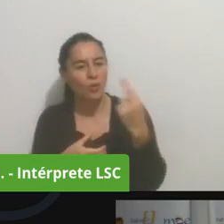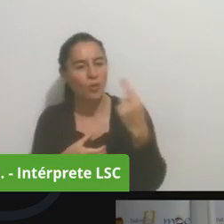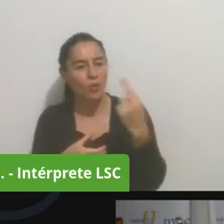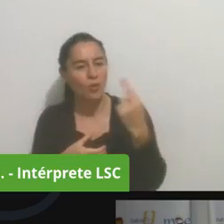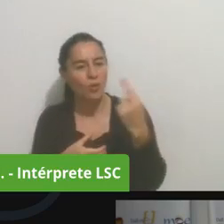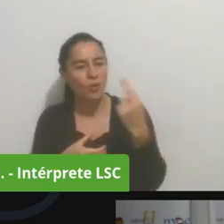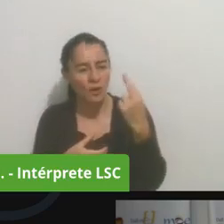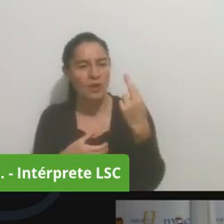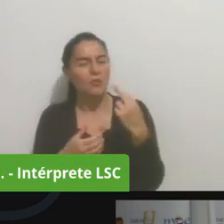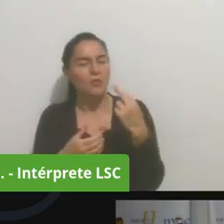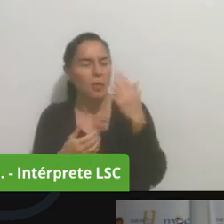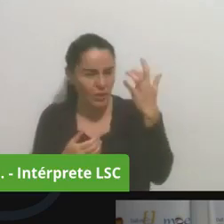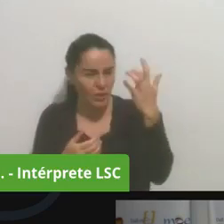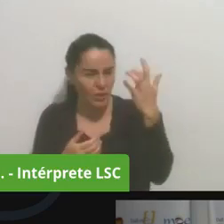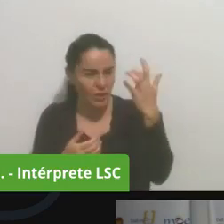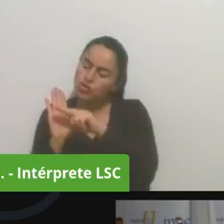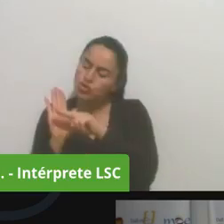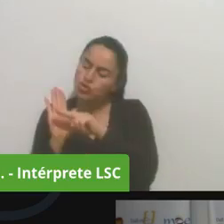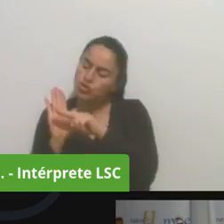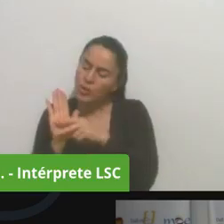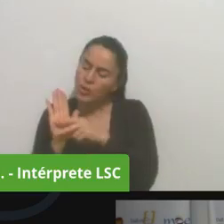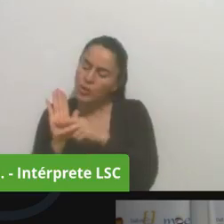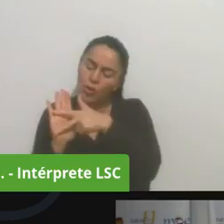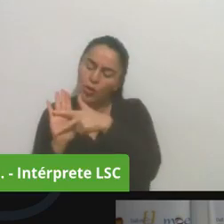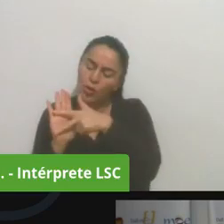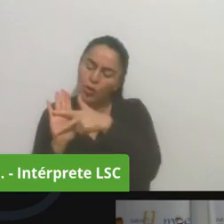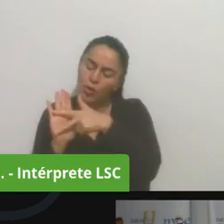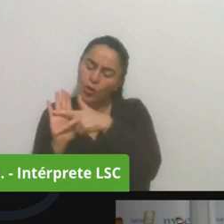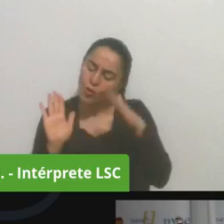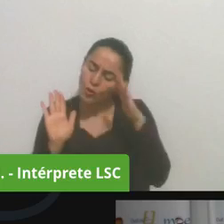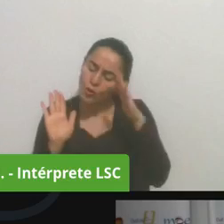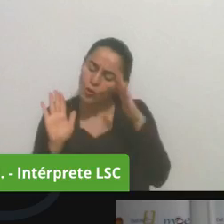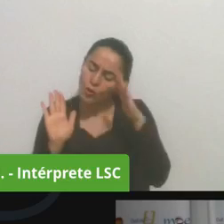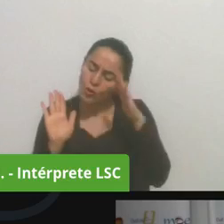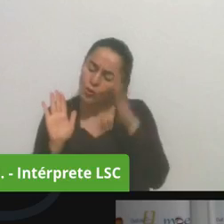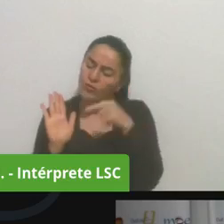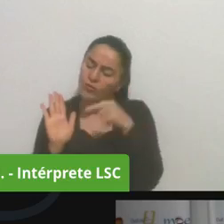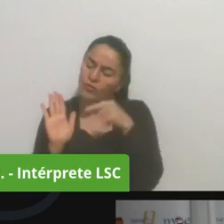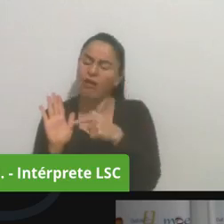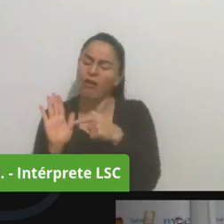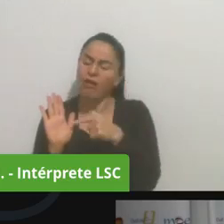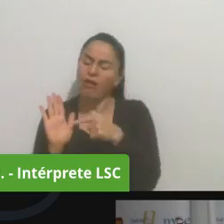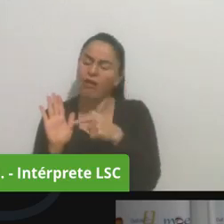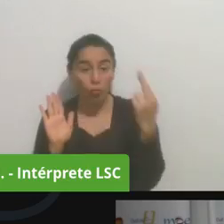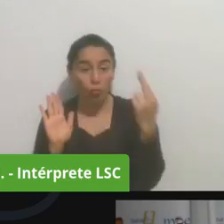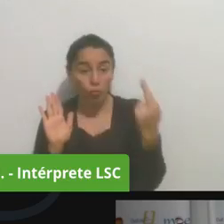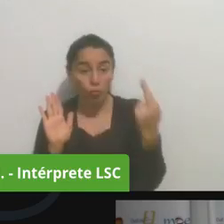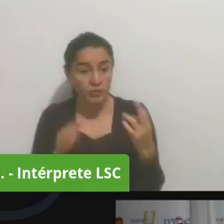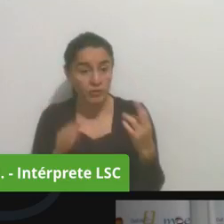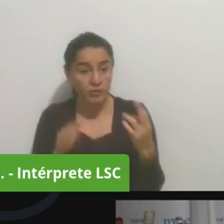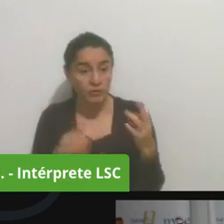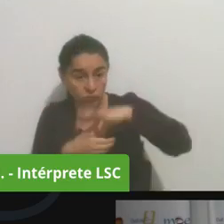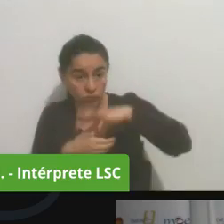bueno y yo le voy a trasladar esa pregunta a camilo basera perfecto